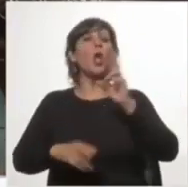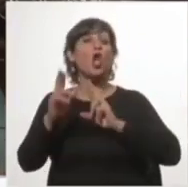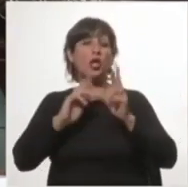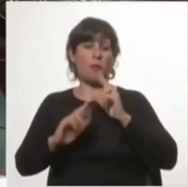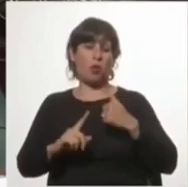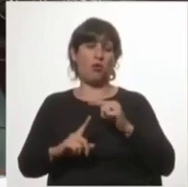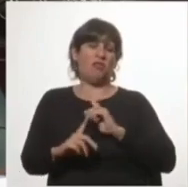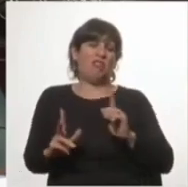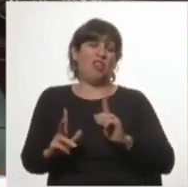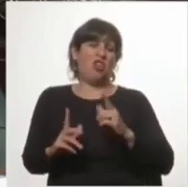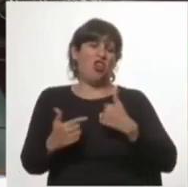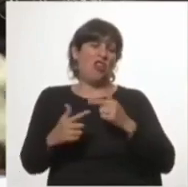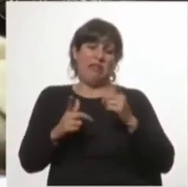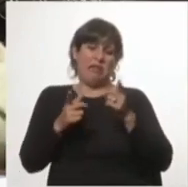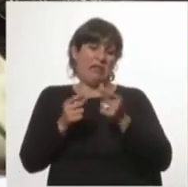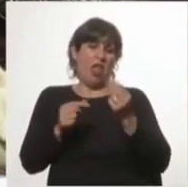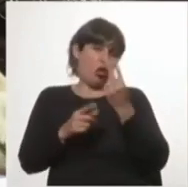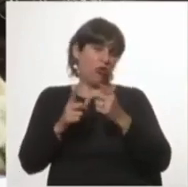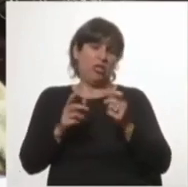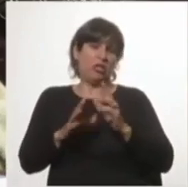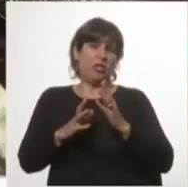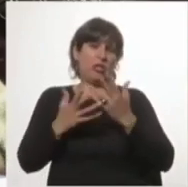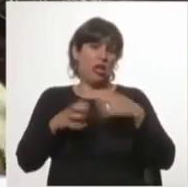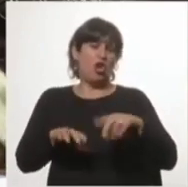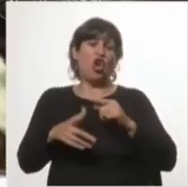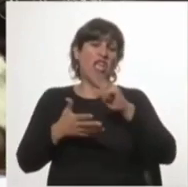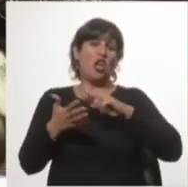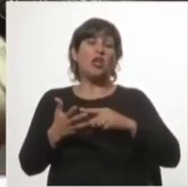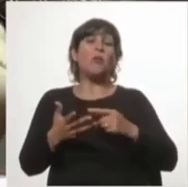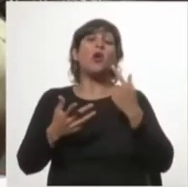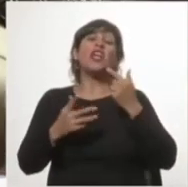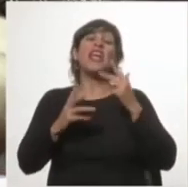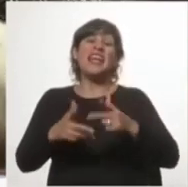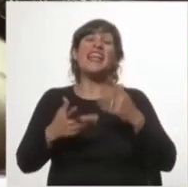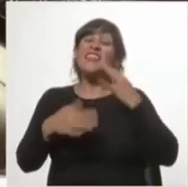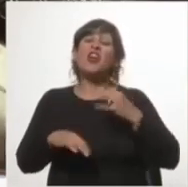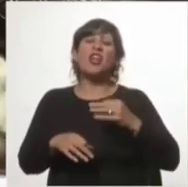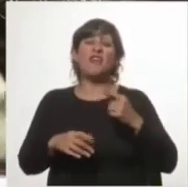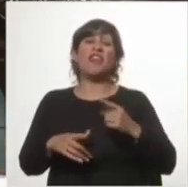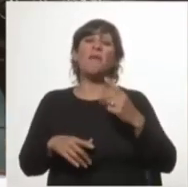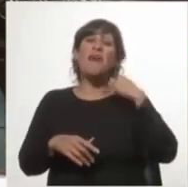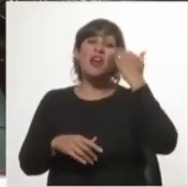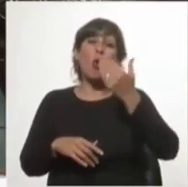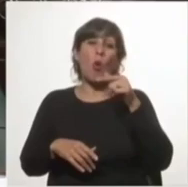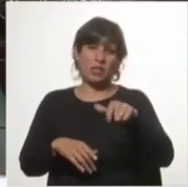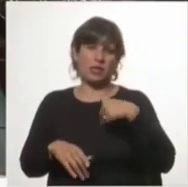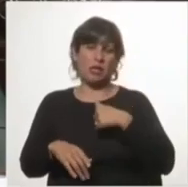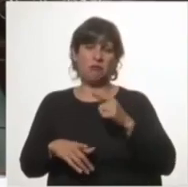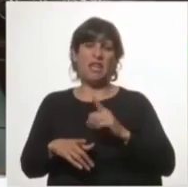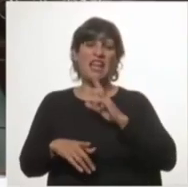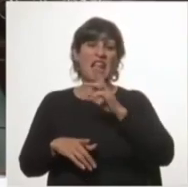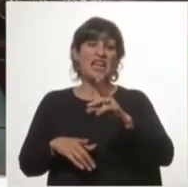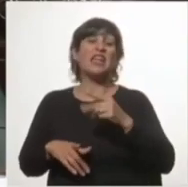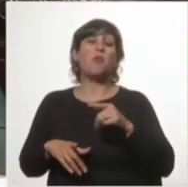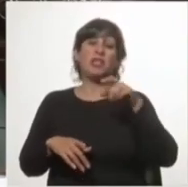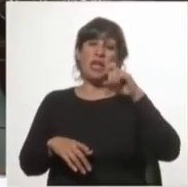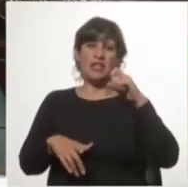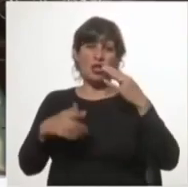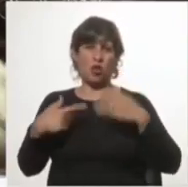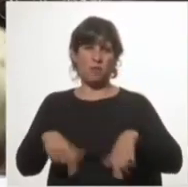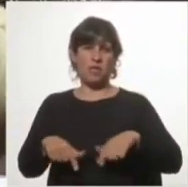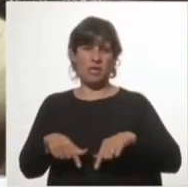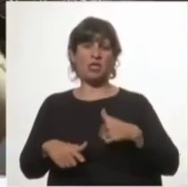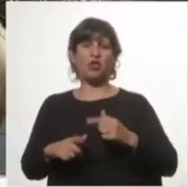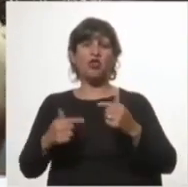ni les digo las dos hojitas, no las quiero leer porque les digo la verdad que en algunos casos me da vergüenza la respuesta del señor Ministro.